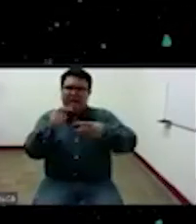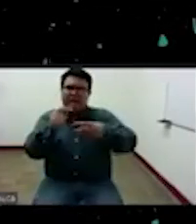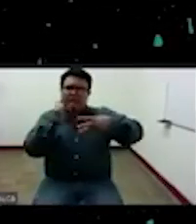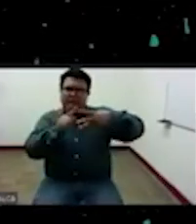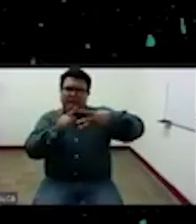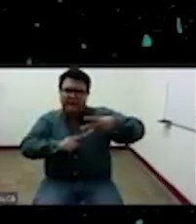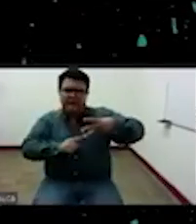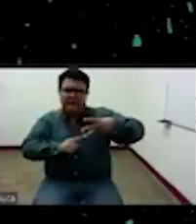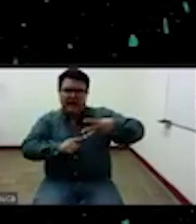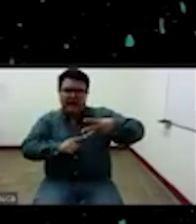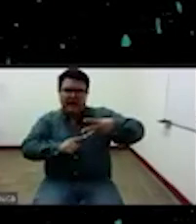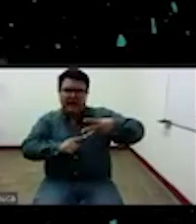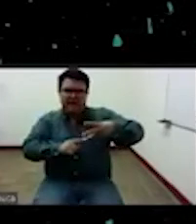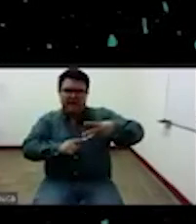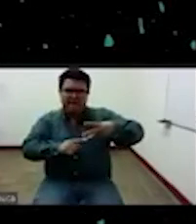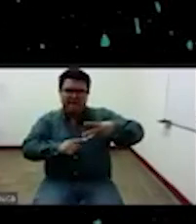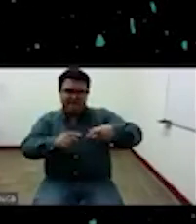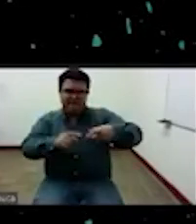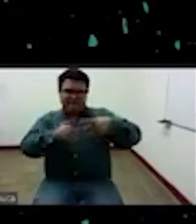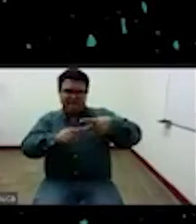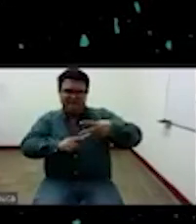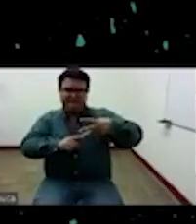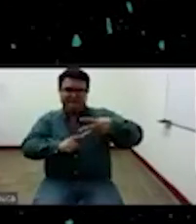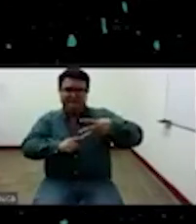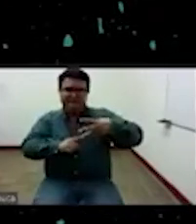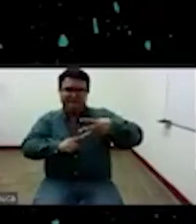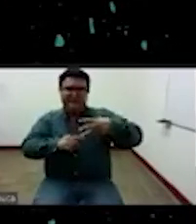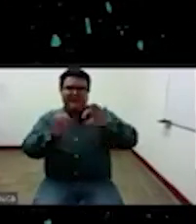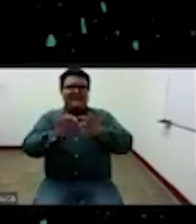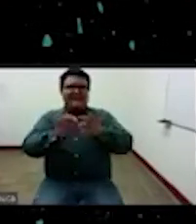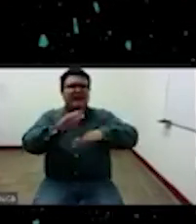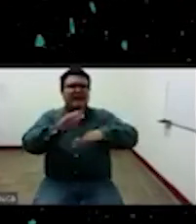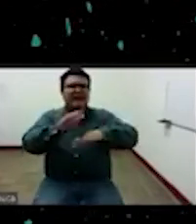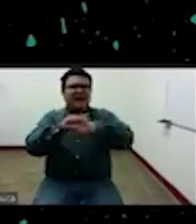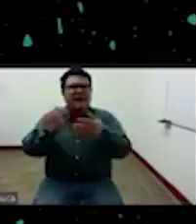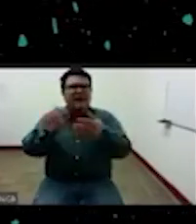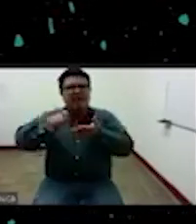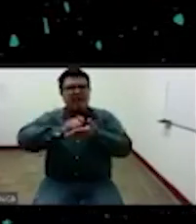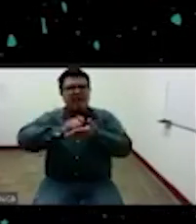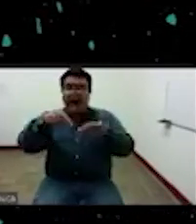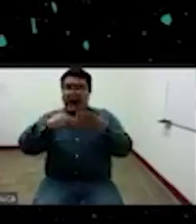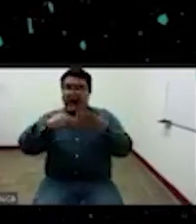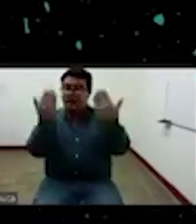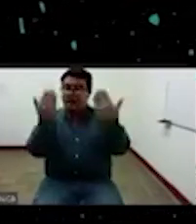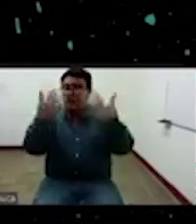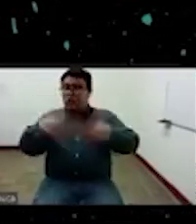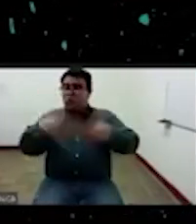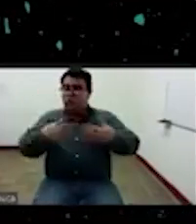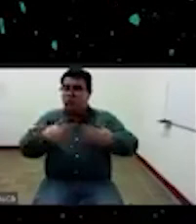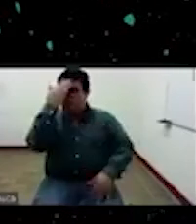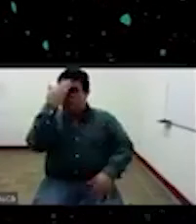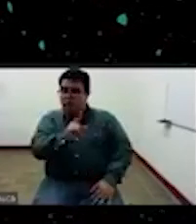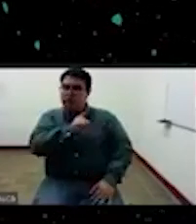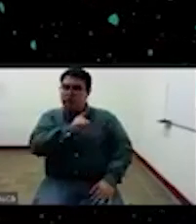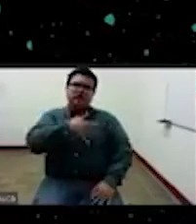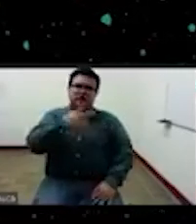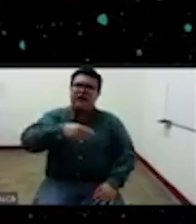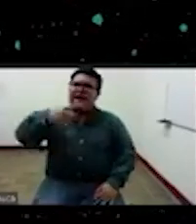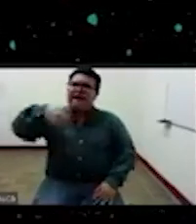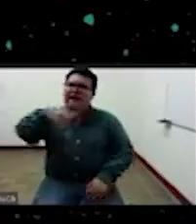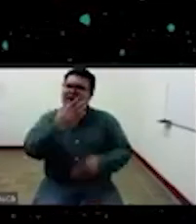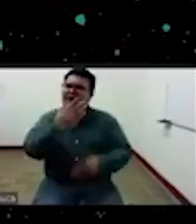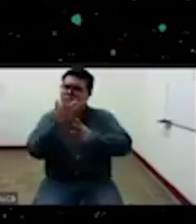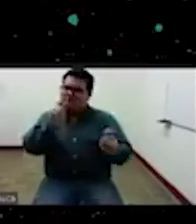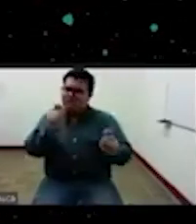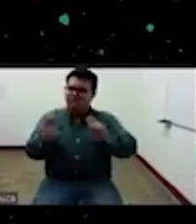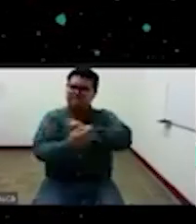es importante como mencionar una serie de escritos que permiten un poco entender o comprender